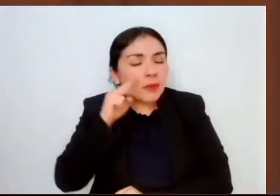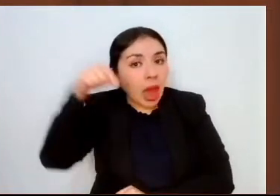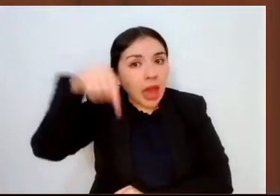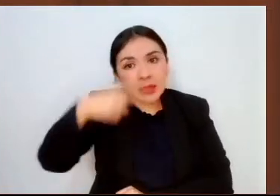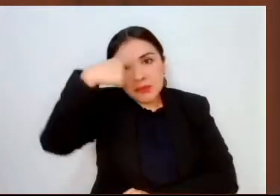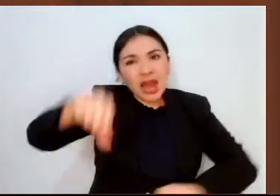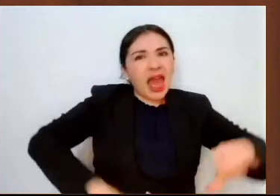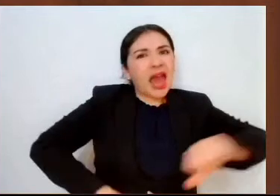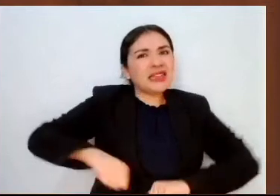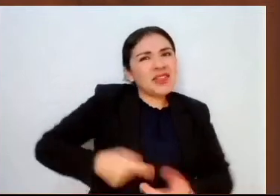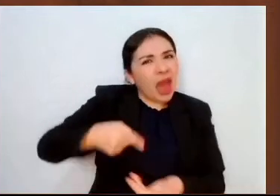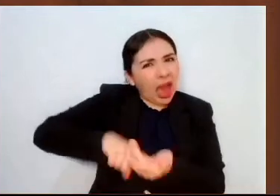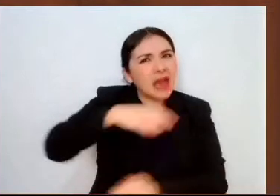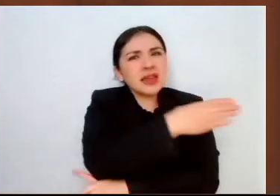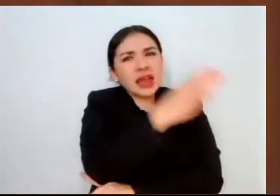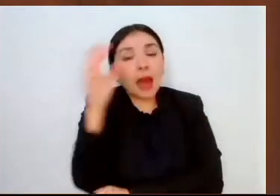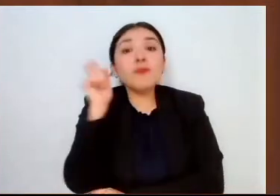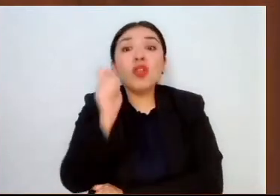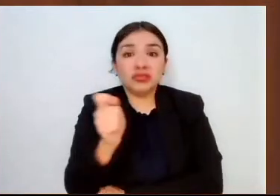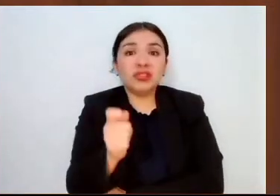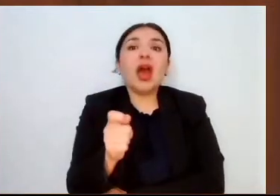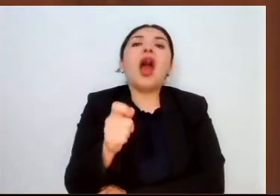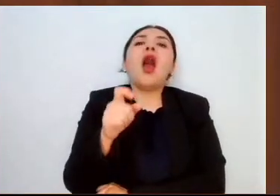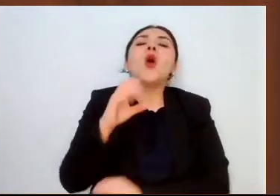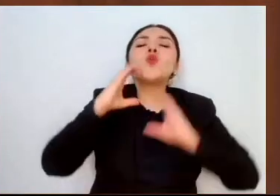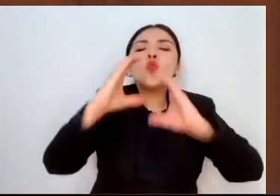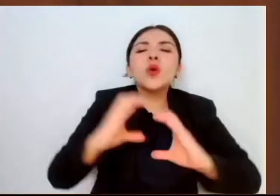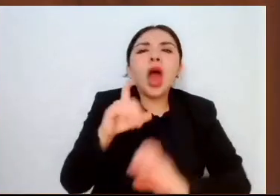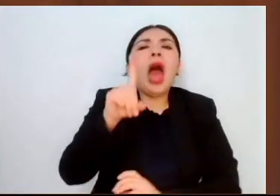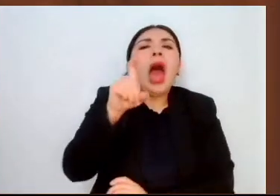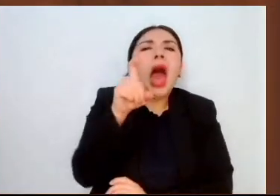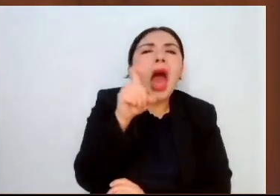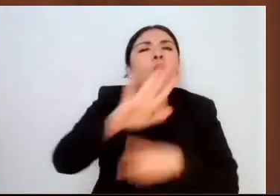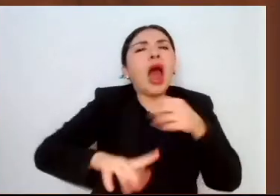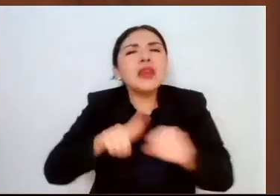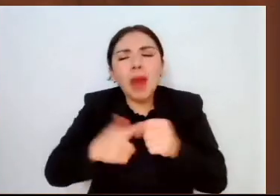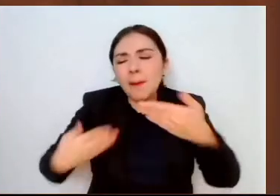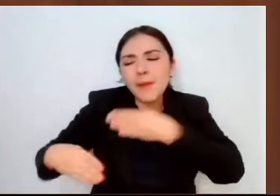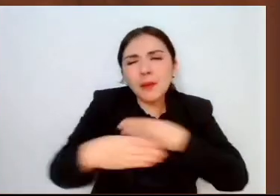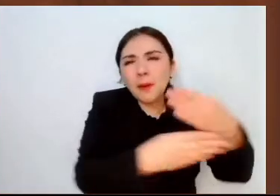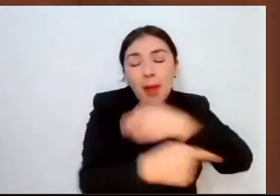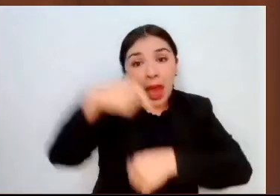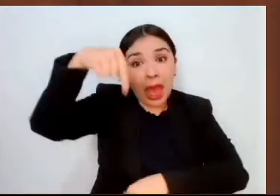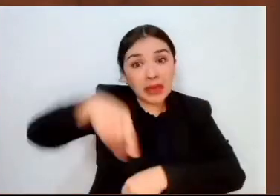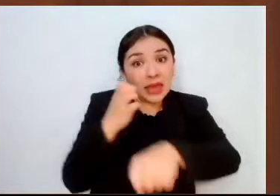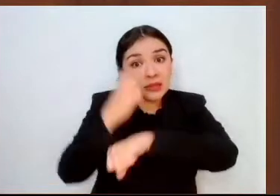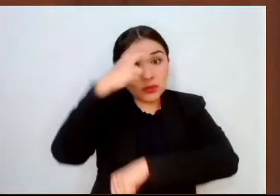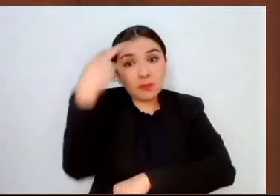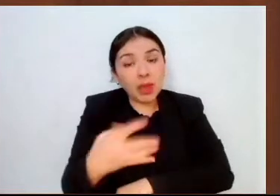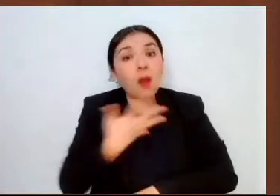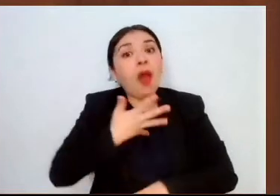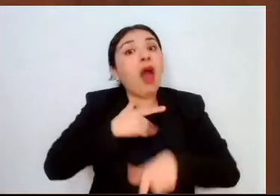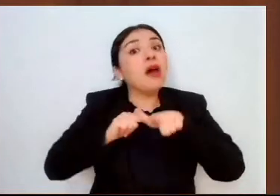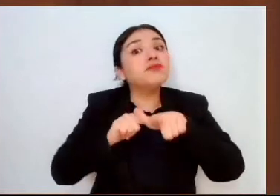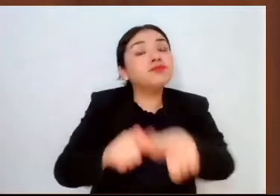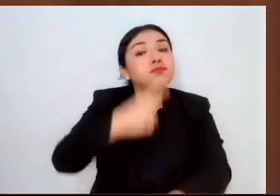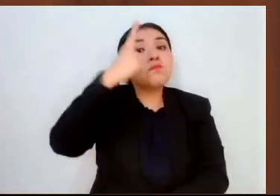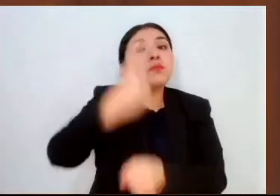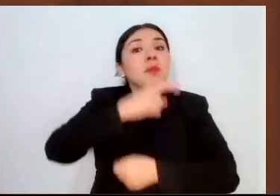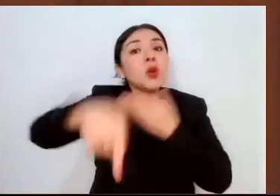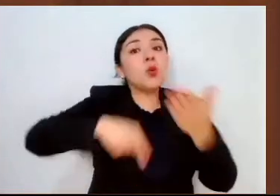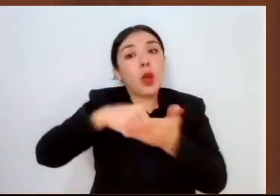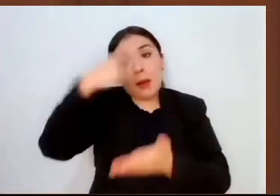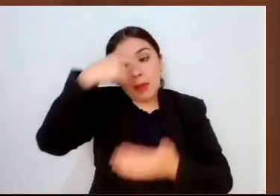actividades del campo es la acuacultura, actividad en la que el Estado de México se mantiene en primer lugar de